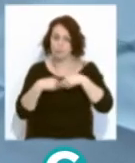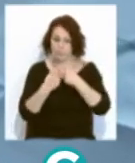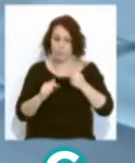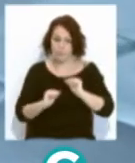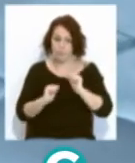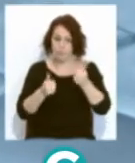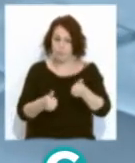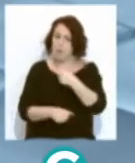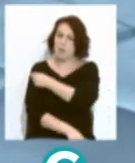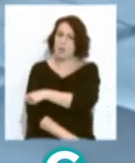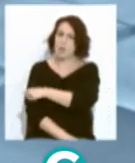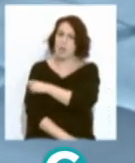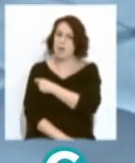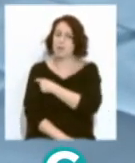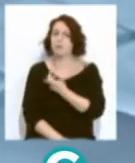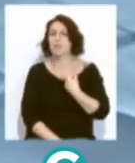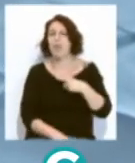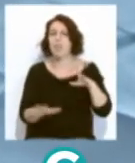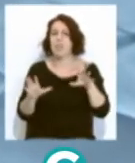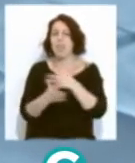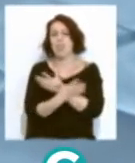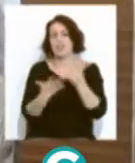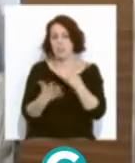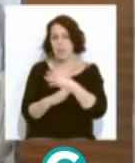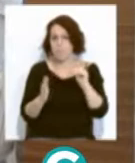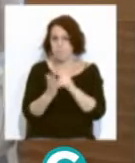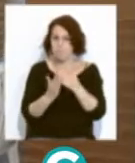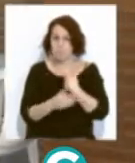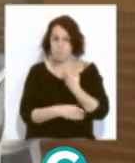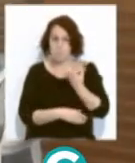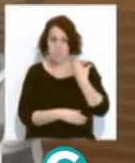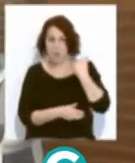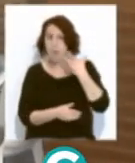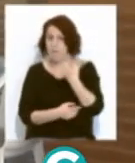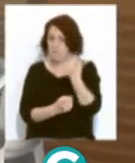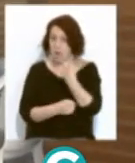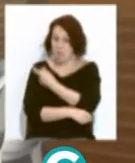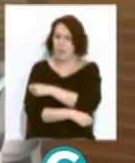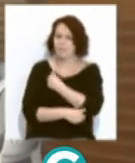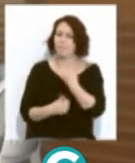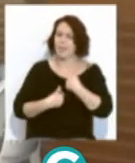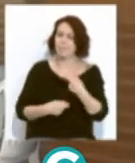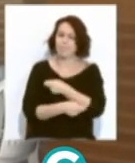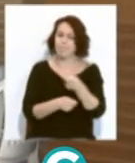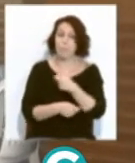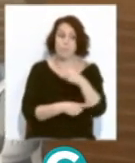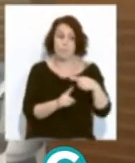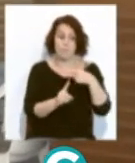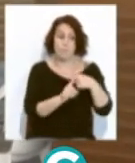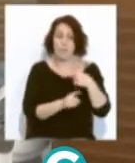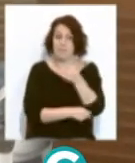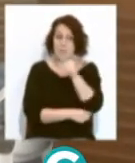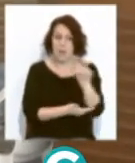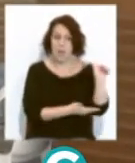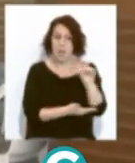iniciará la inoculación de las más de 17.000 dosis que quedaron por administrar. Más el lote que está previsto llegue esta